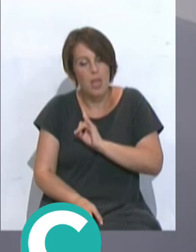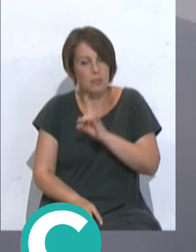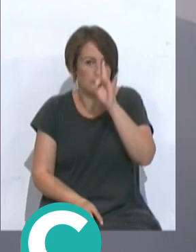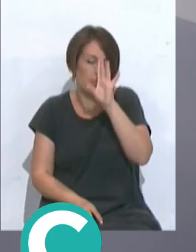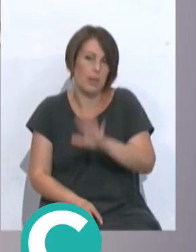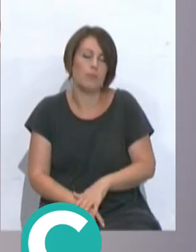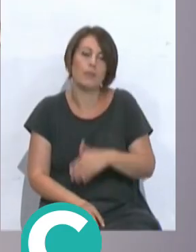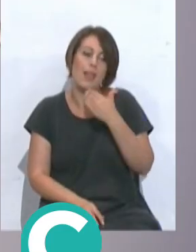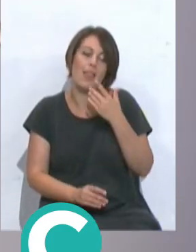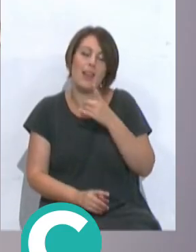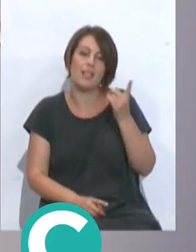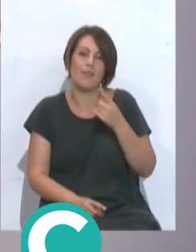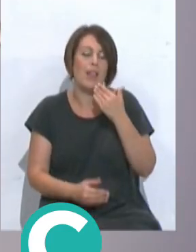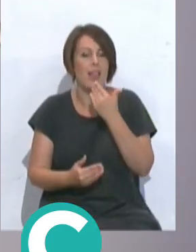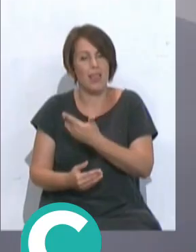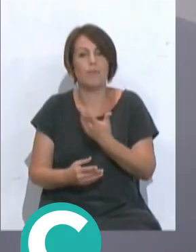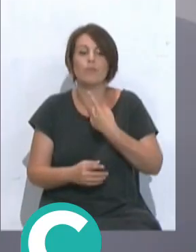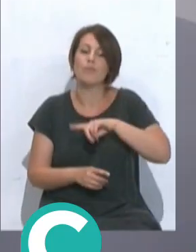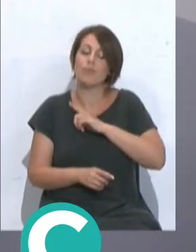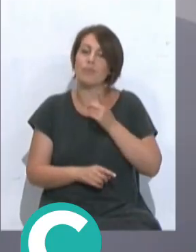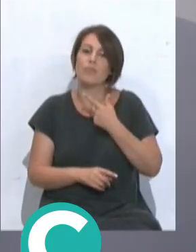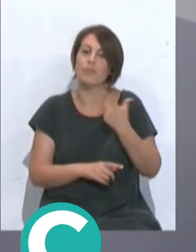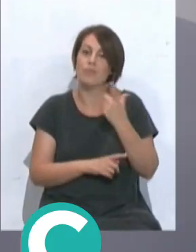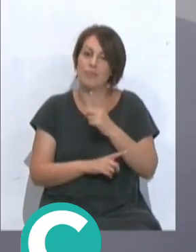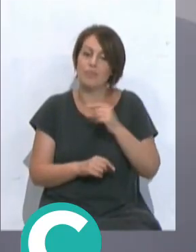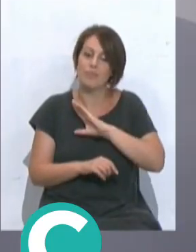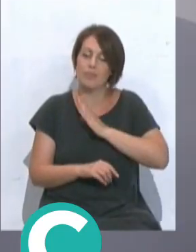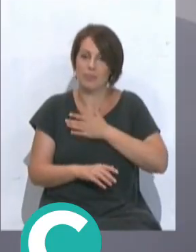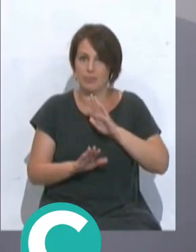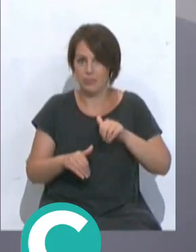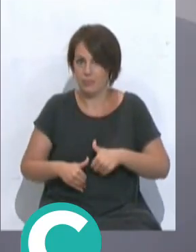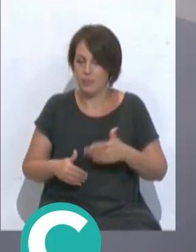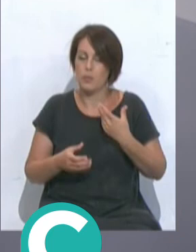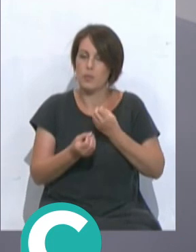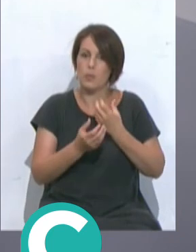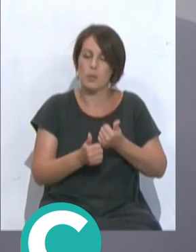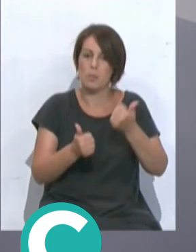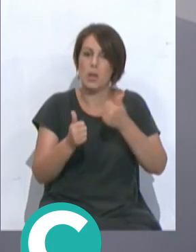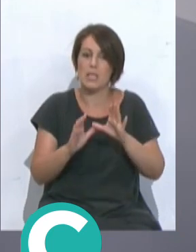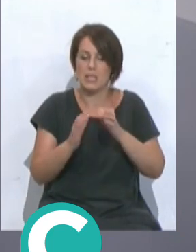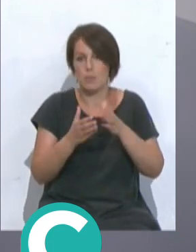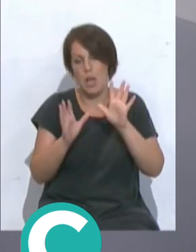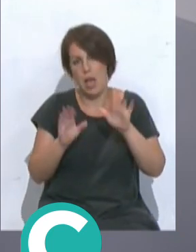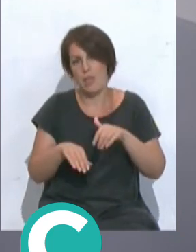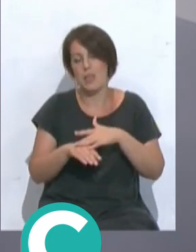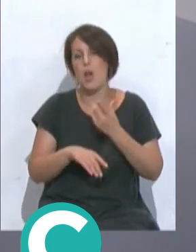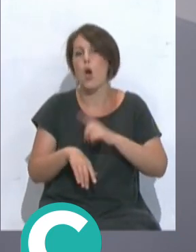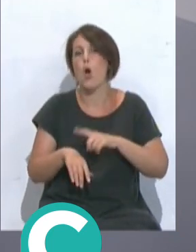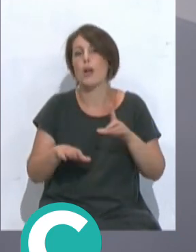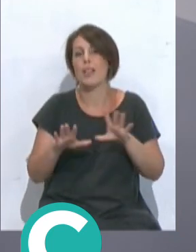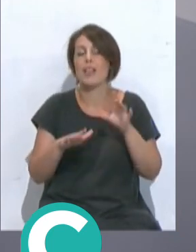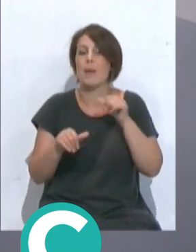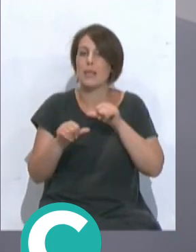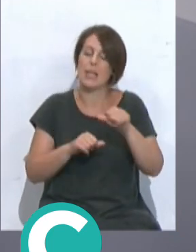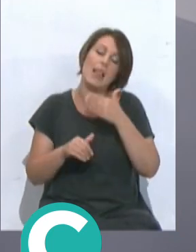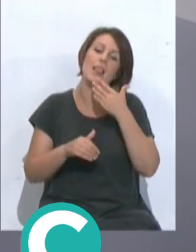increíble pues muchas gracias a ti gracias Jesús nosotros nos marchamos mañana volveremos con más información del conjunto cadista a partir de las